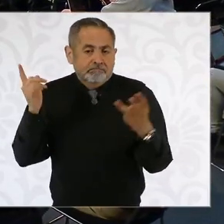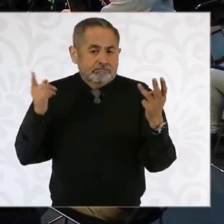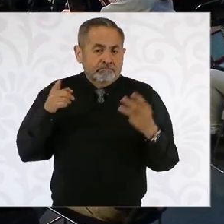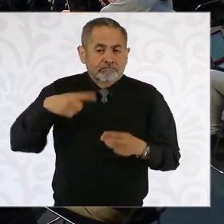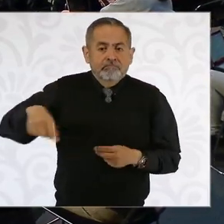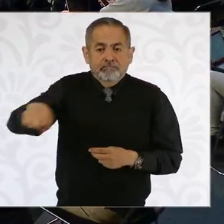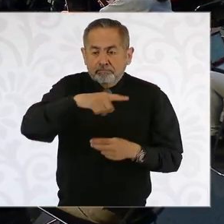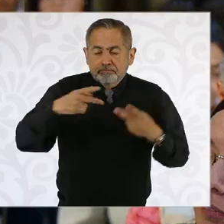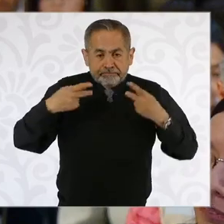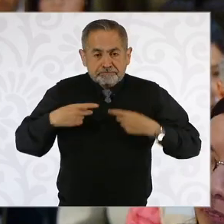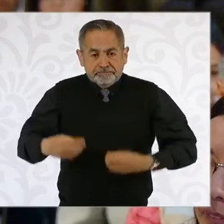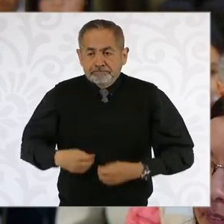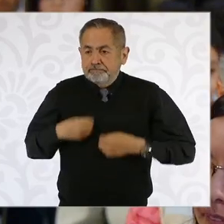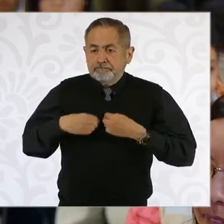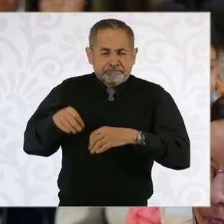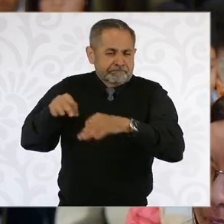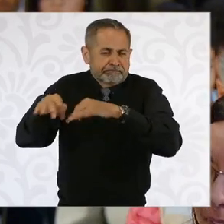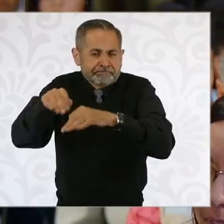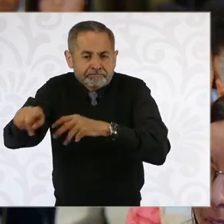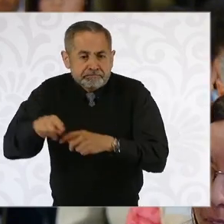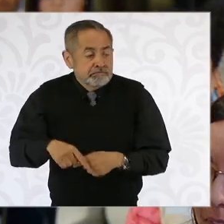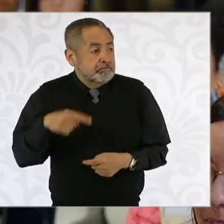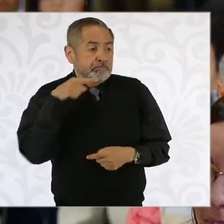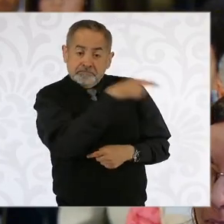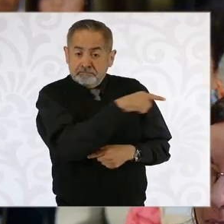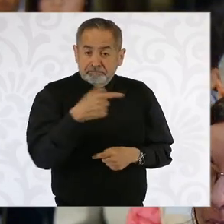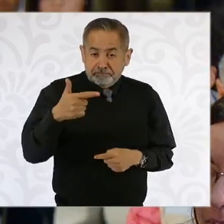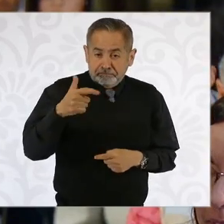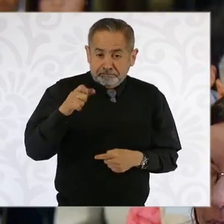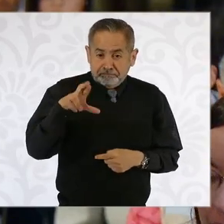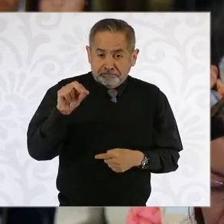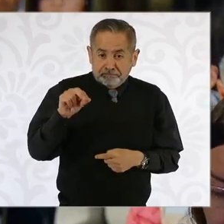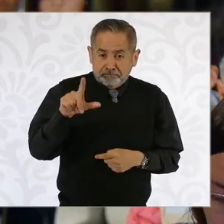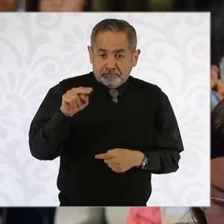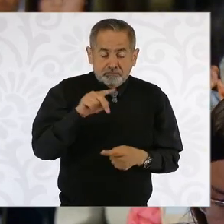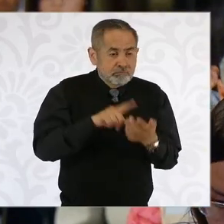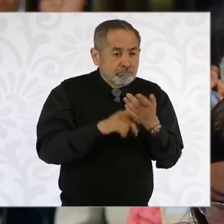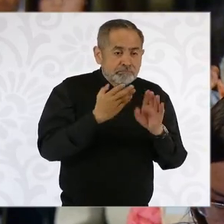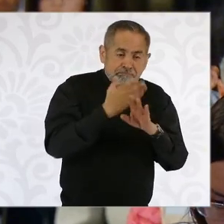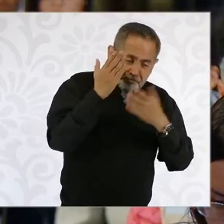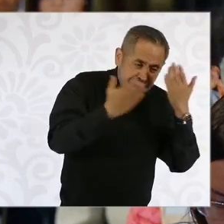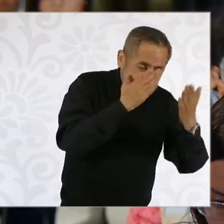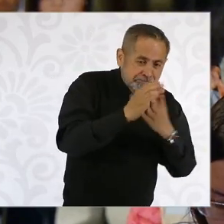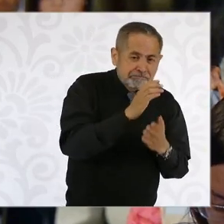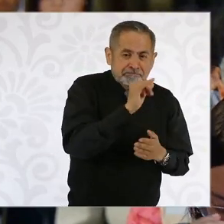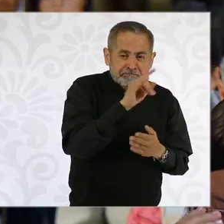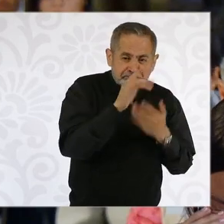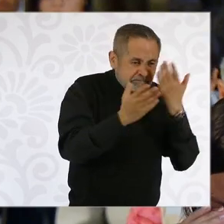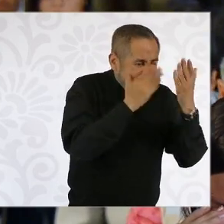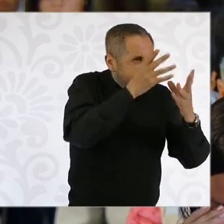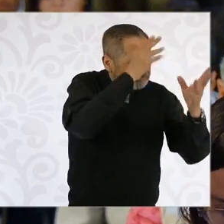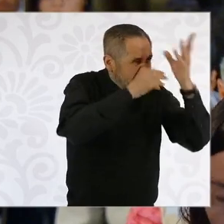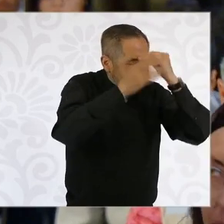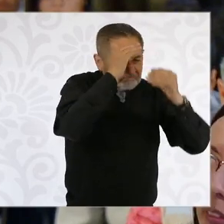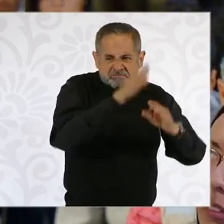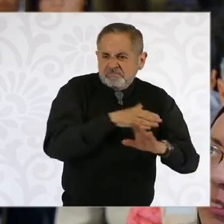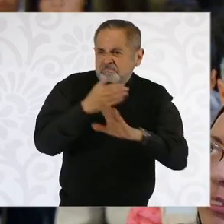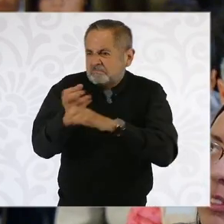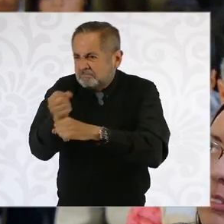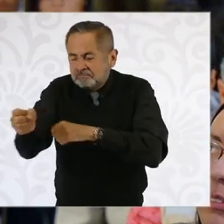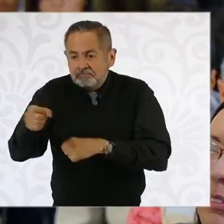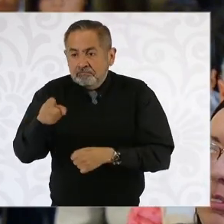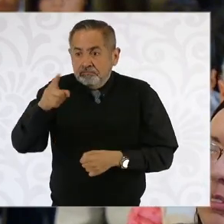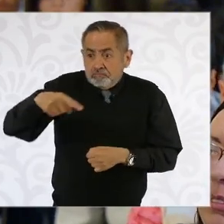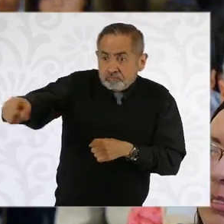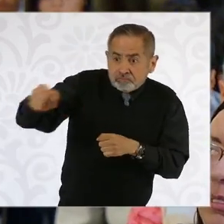incluso de colonos y de trabajadores, porque Genaro García Luna se formó en el Cisen, donde se le enseñó que todo campesino